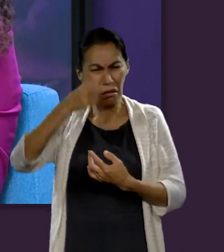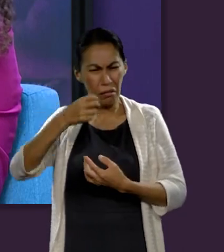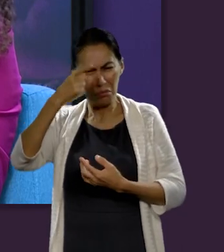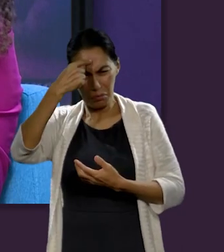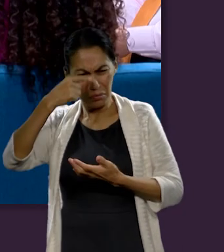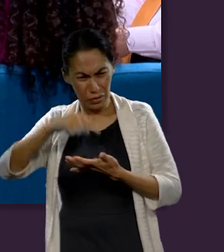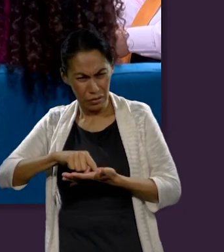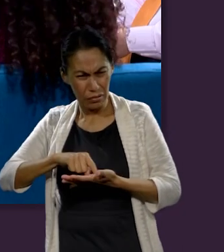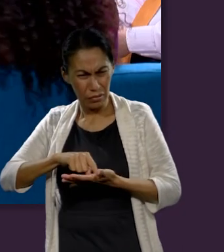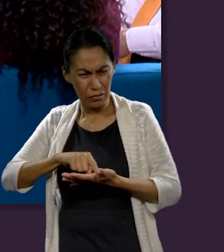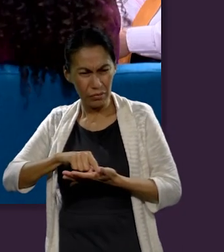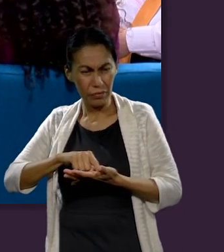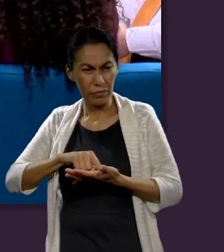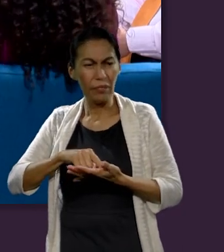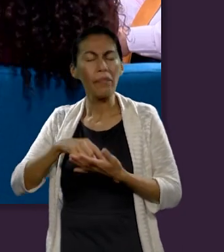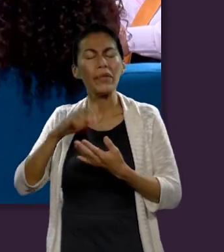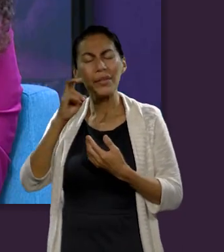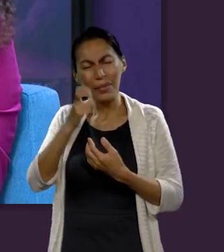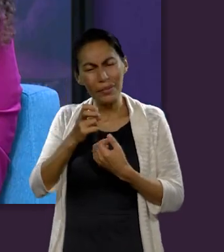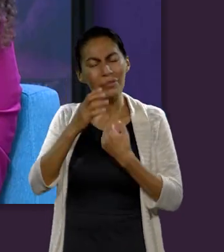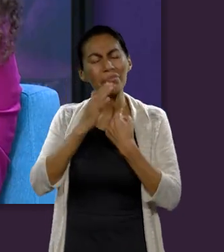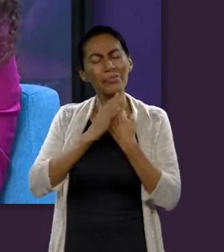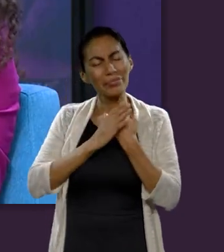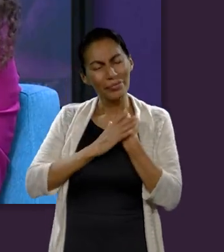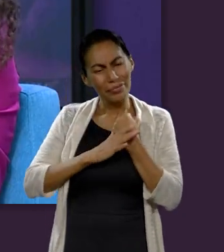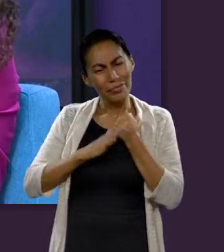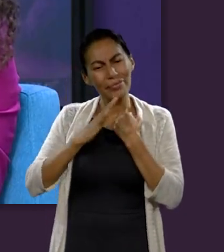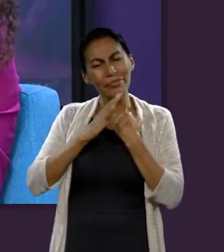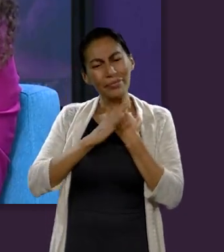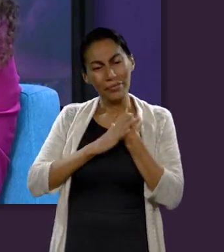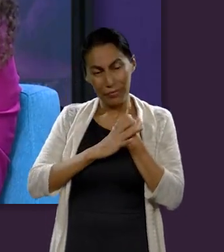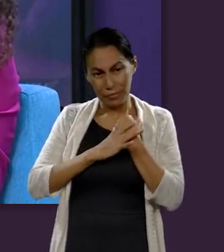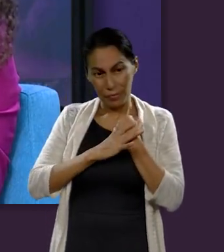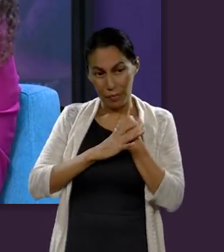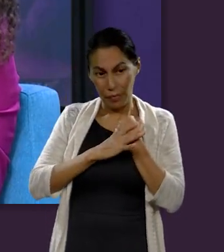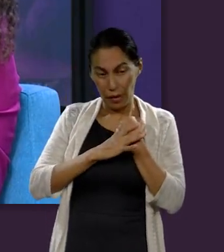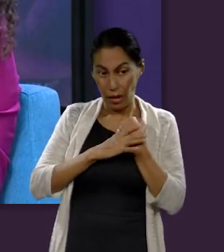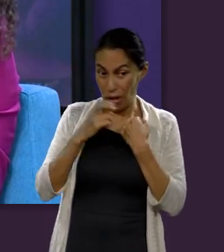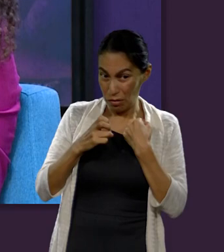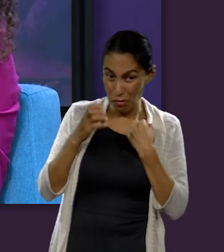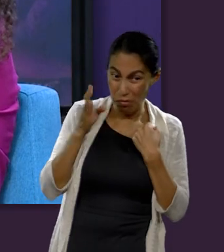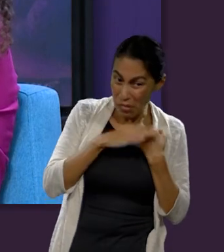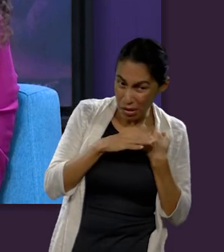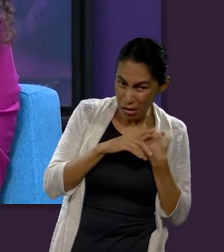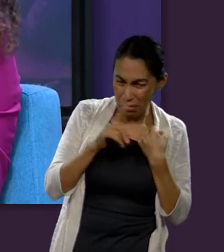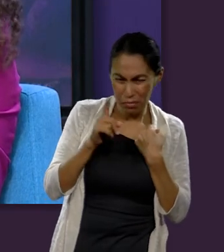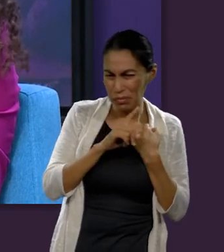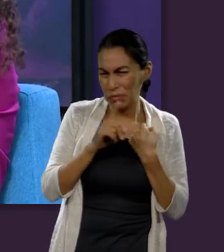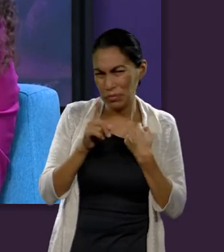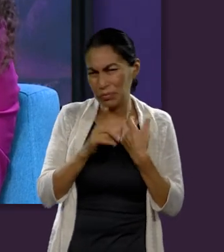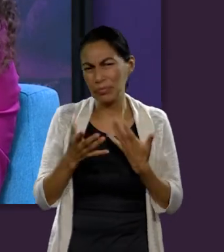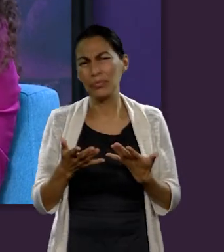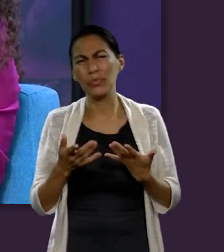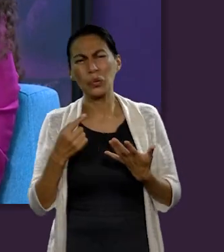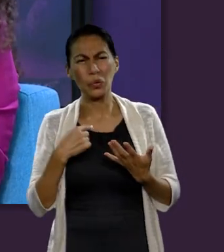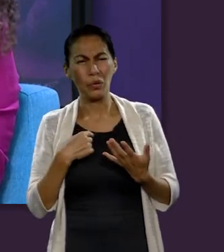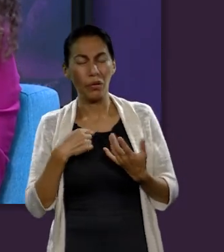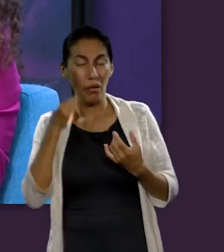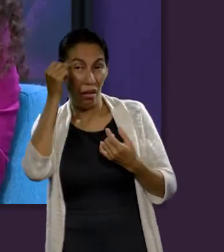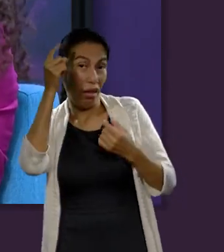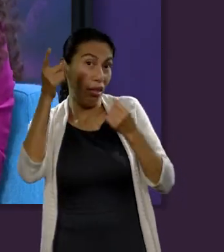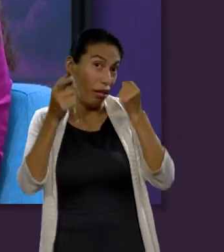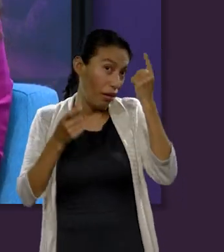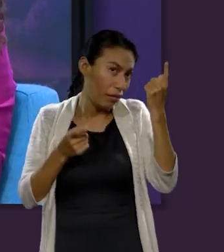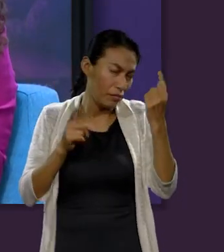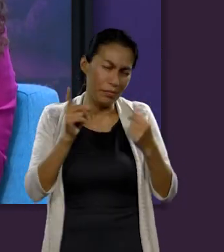y de pronto estas ideas traen consuelo y no es de una forma malintencionada o